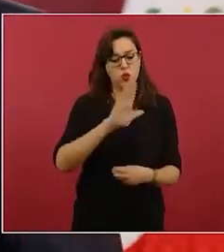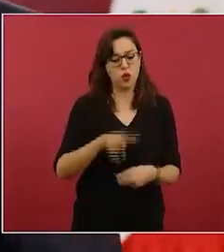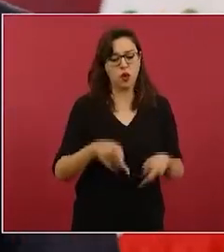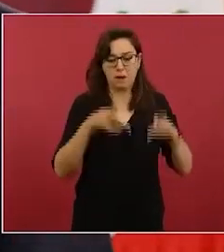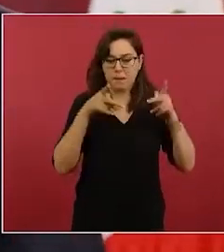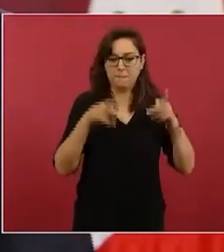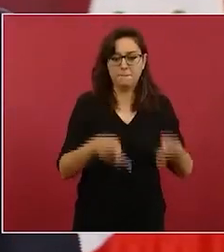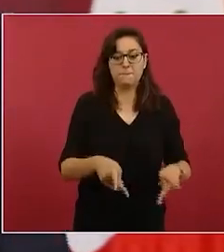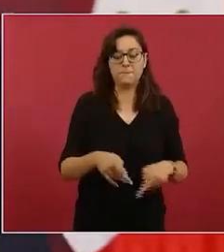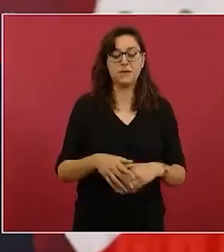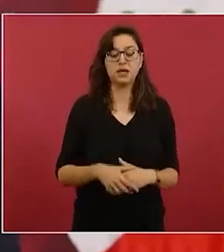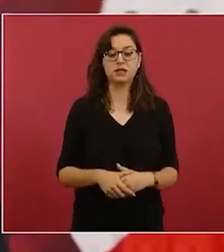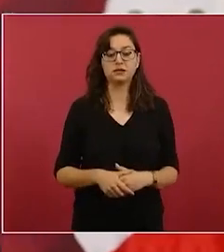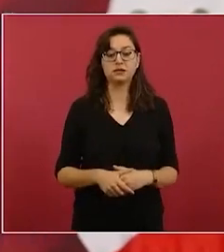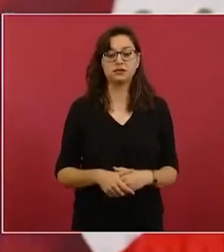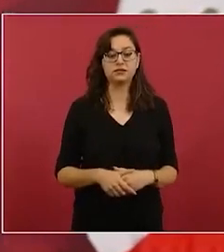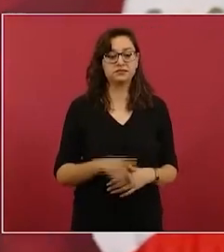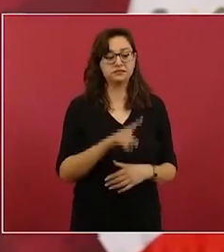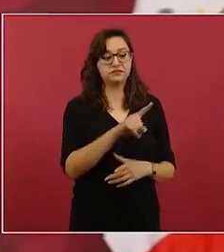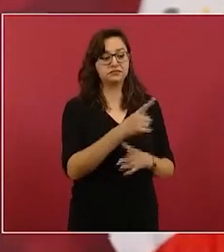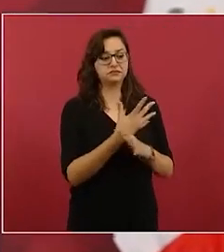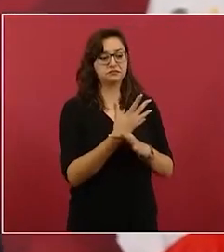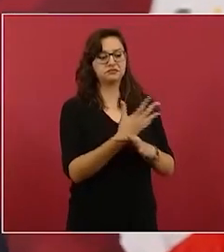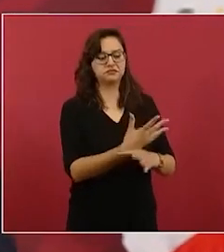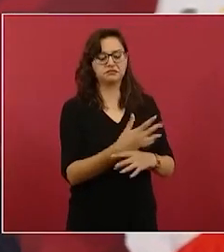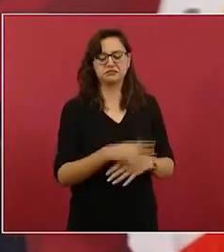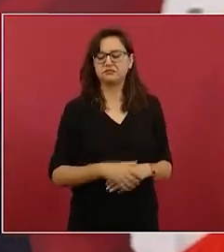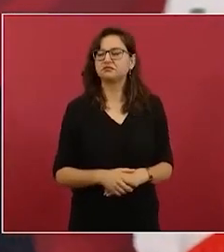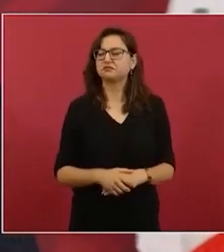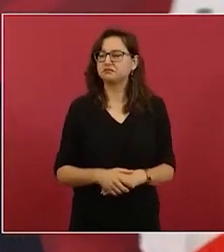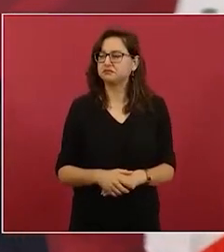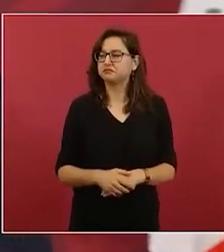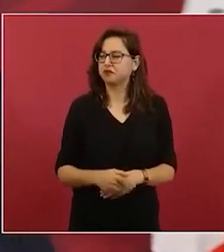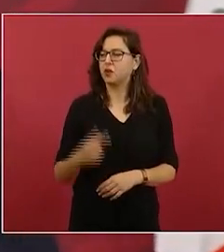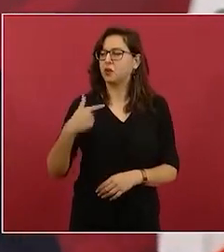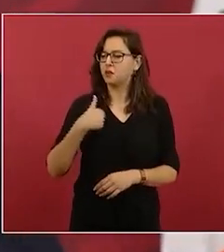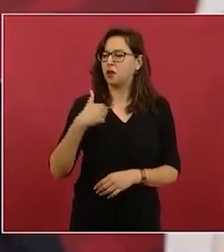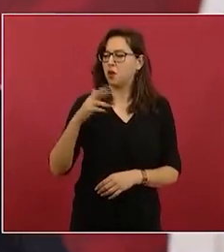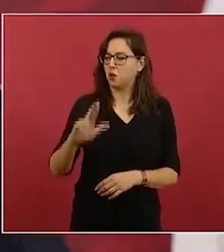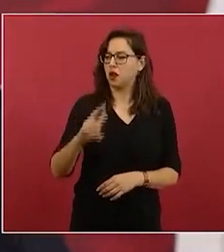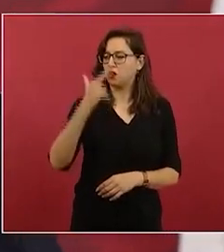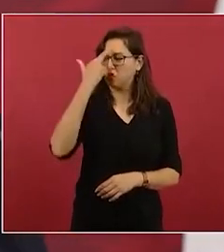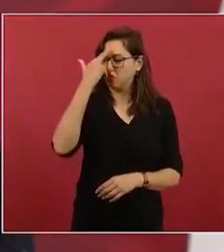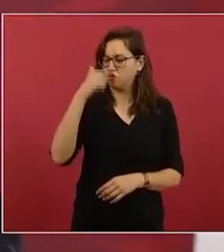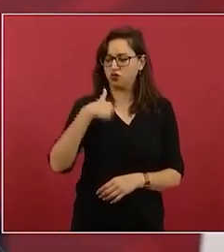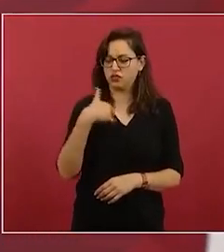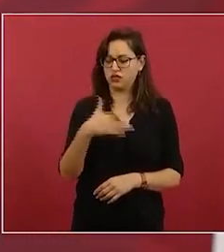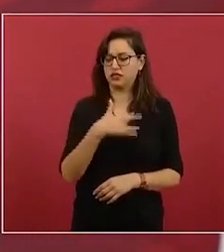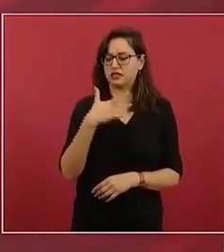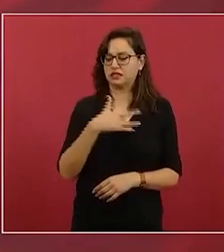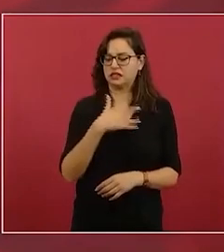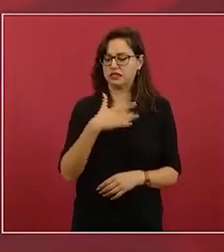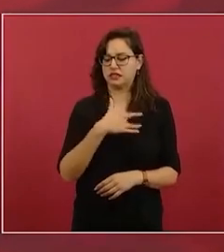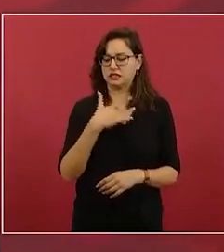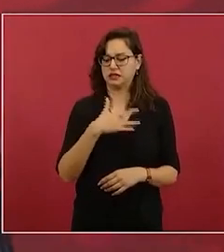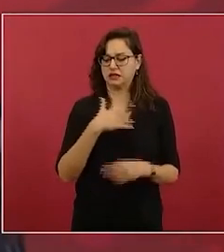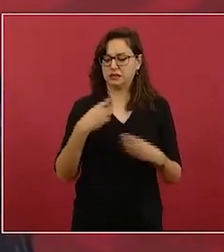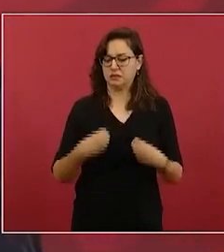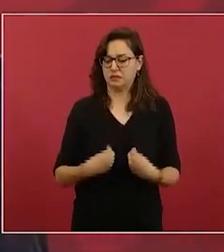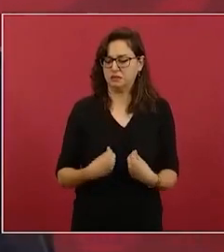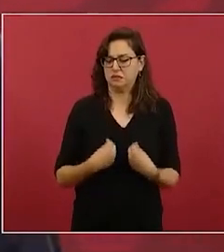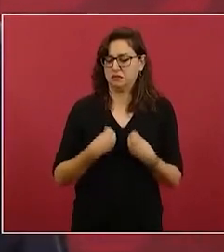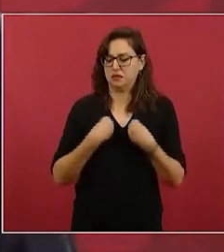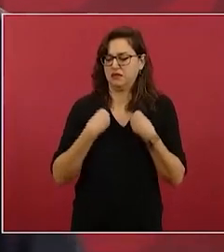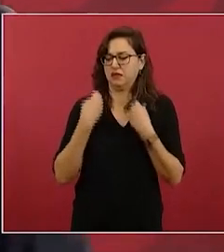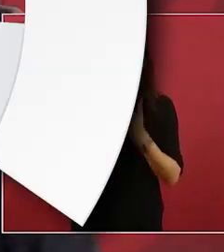esos pequeños momentos en que viví con arrojo